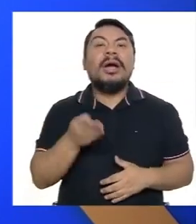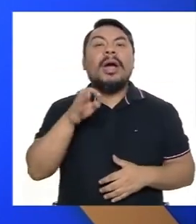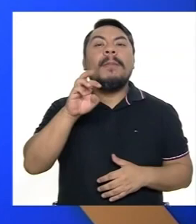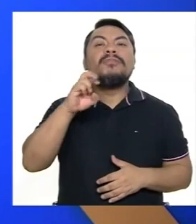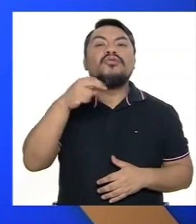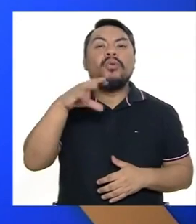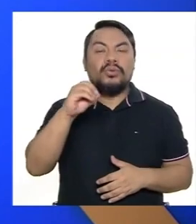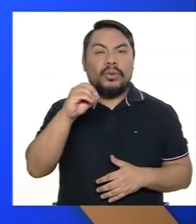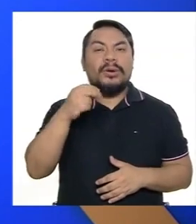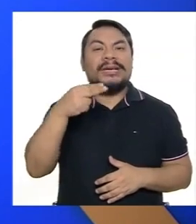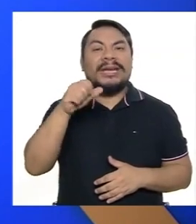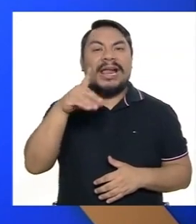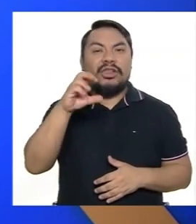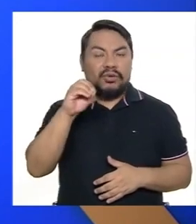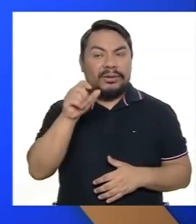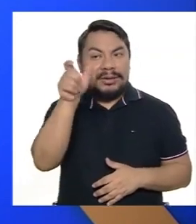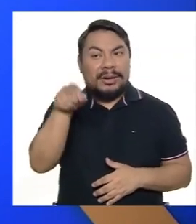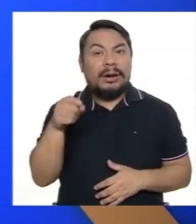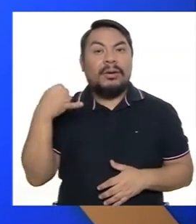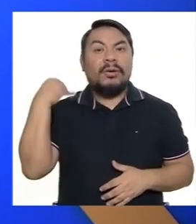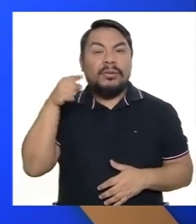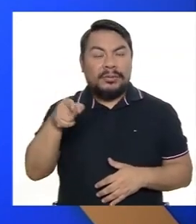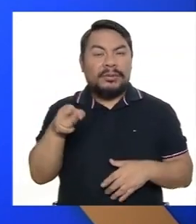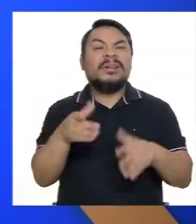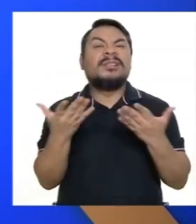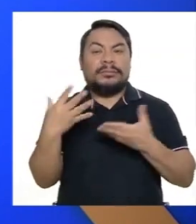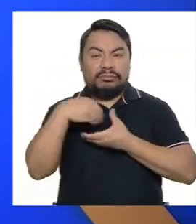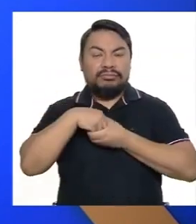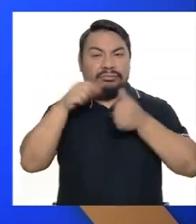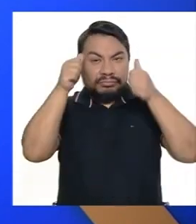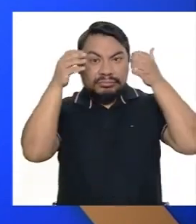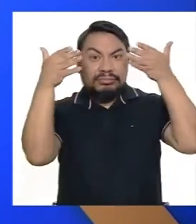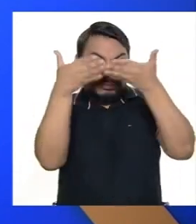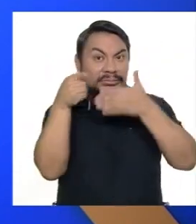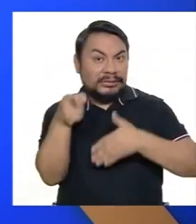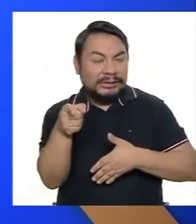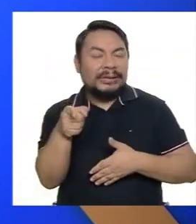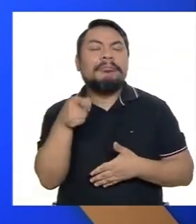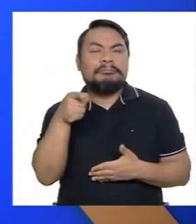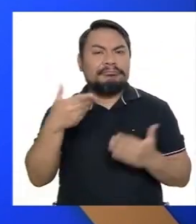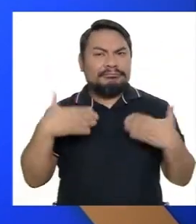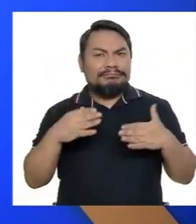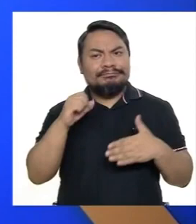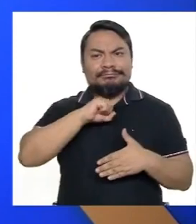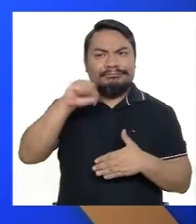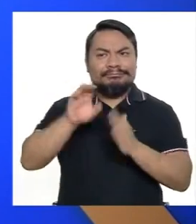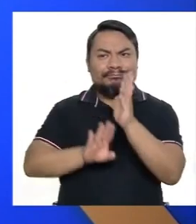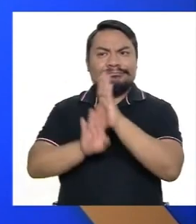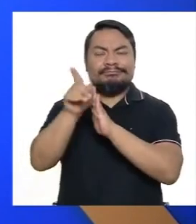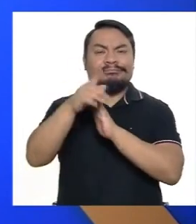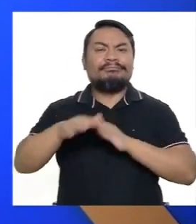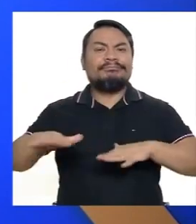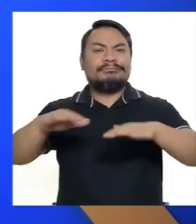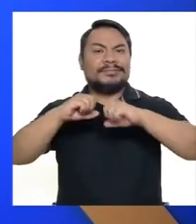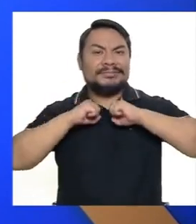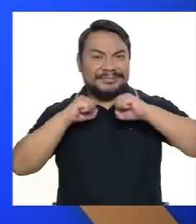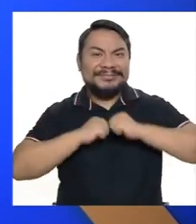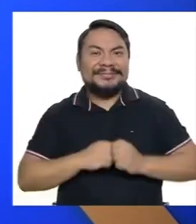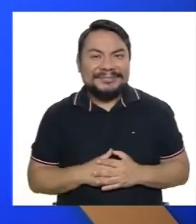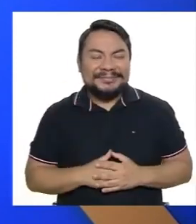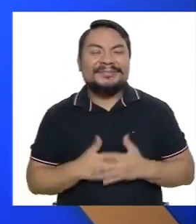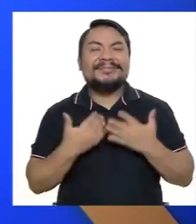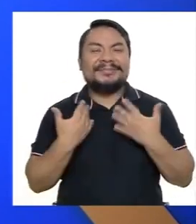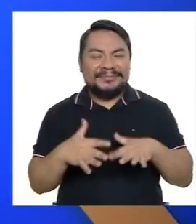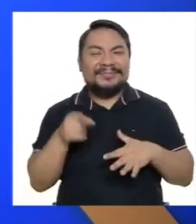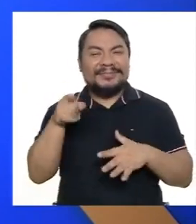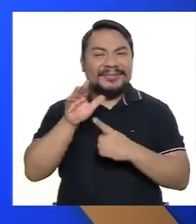Bruno Giraldo Martínez, un joven con trastorno del espectro autista que viene triunfando en el campo deportivo